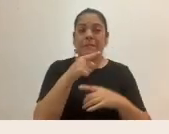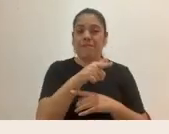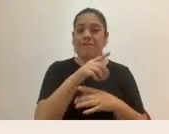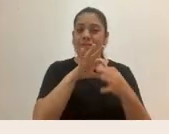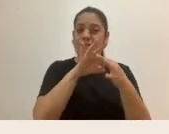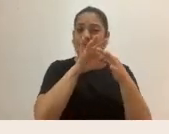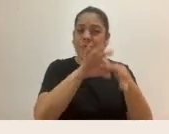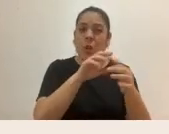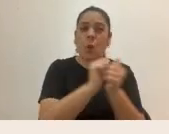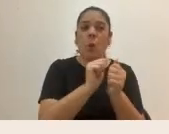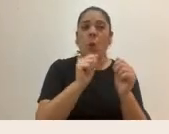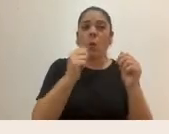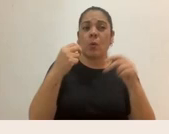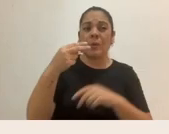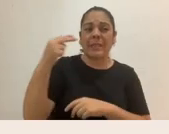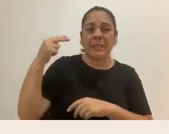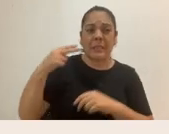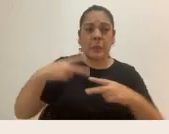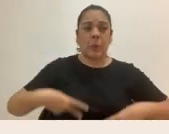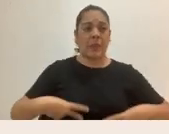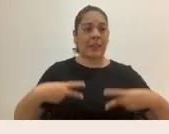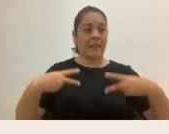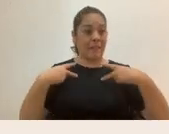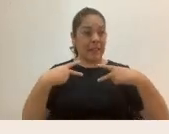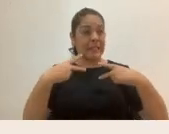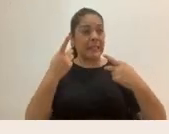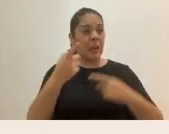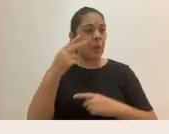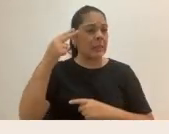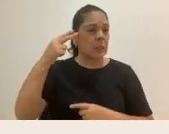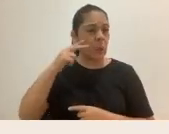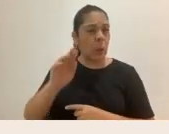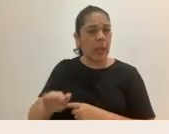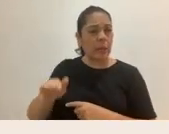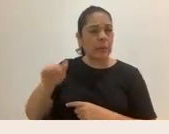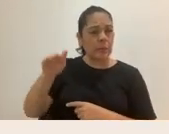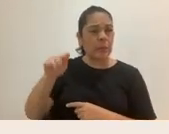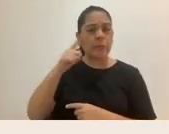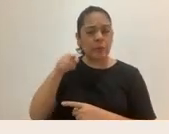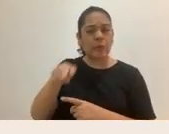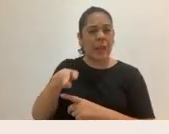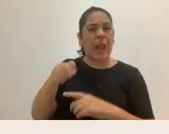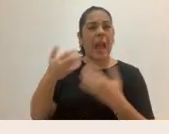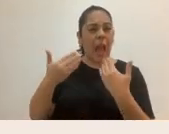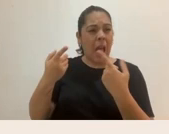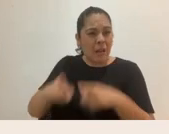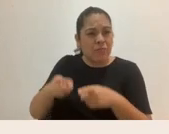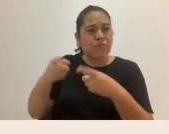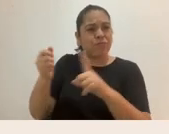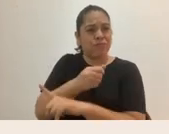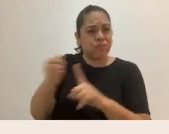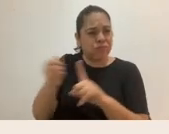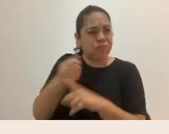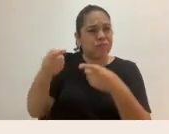historia de vida o una historia de infancia donde la violencia tuvo lugar. Pero esto también